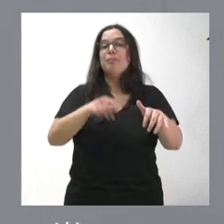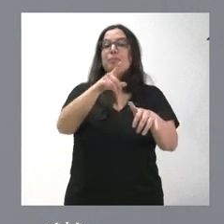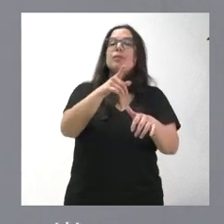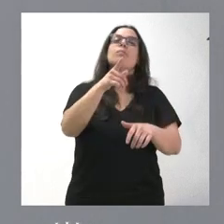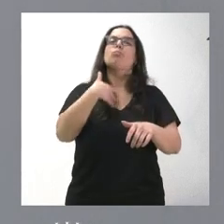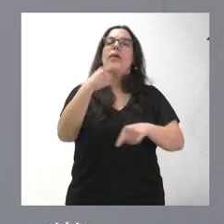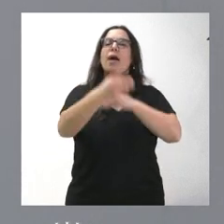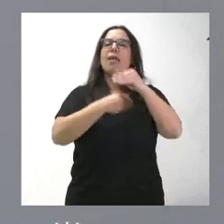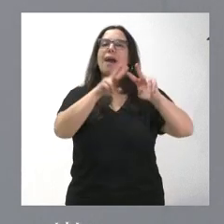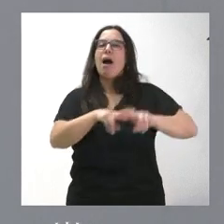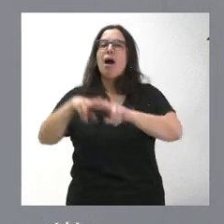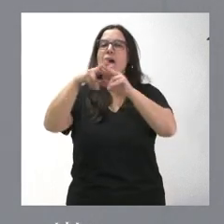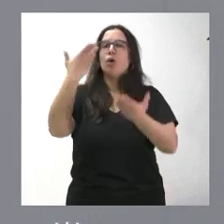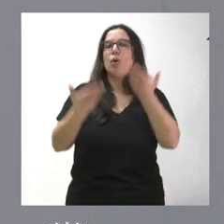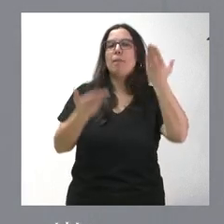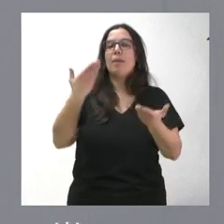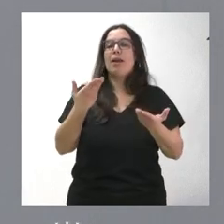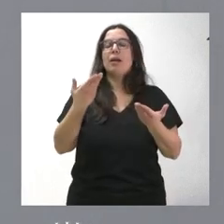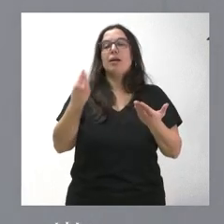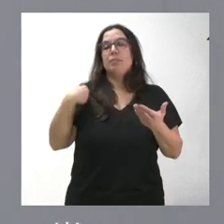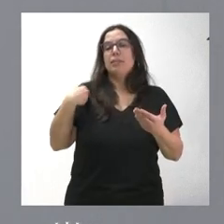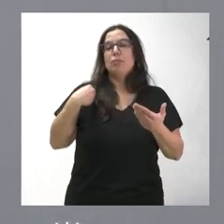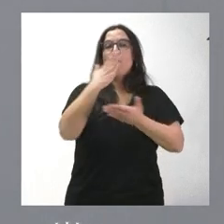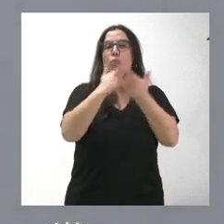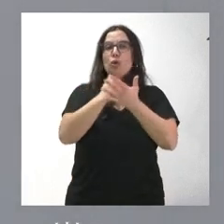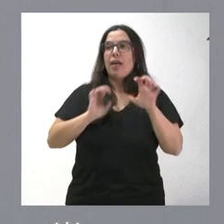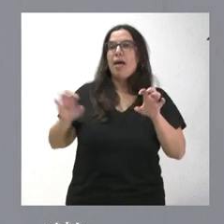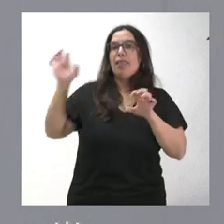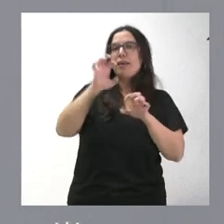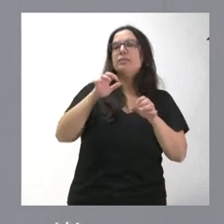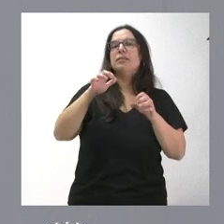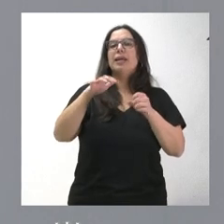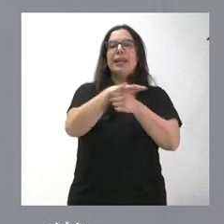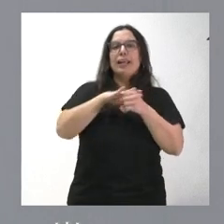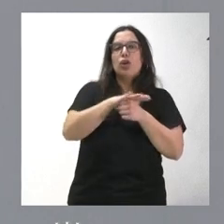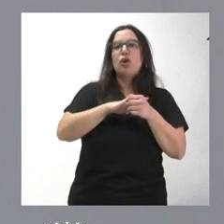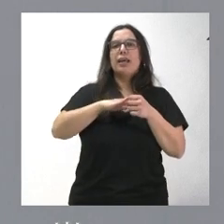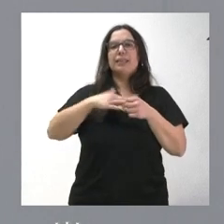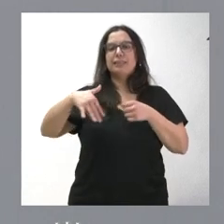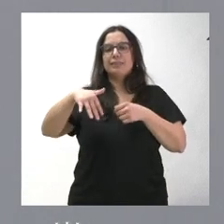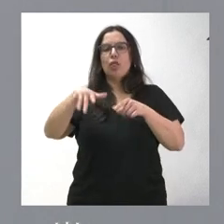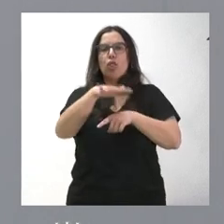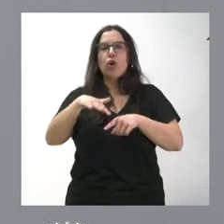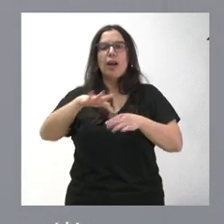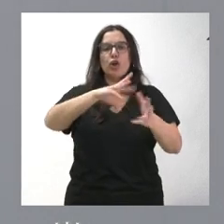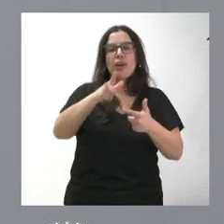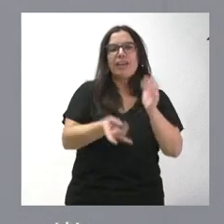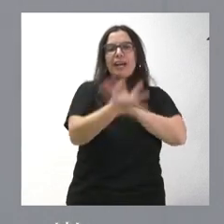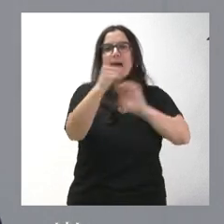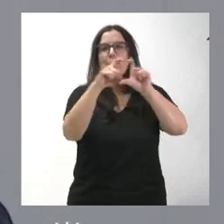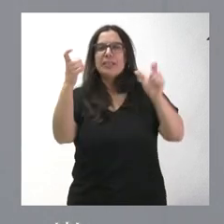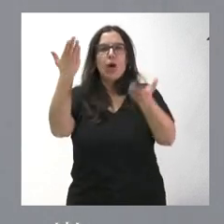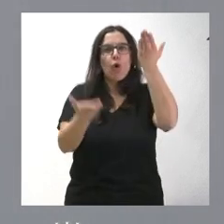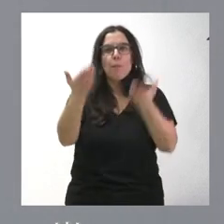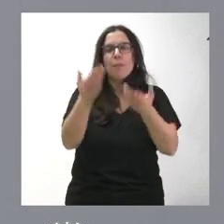realizar un análisis comparativo del emprendimiento entre comunidades autónomas, entre regiones y entradas geográficas, identificar proyectos también de excelencia